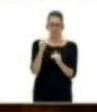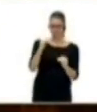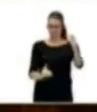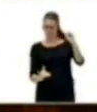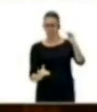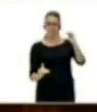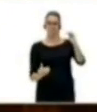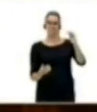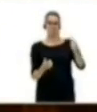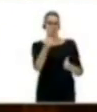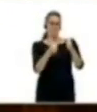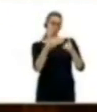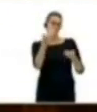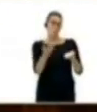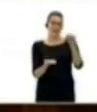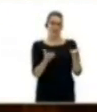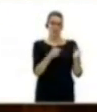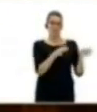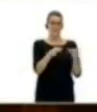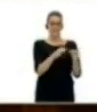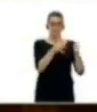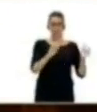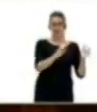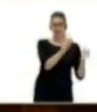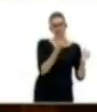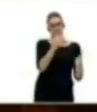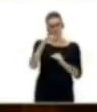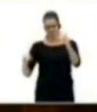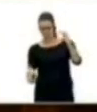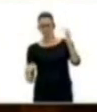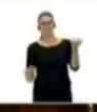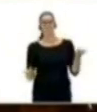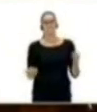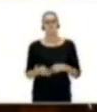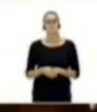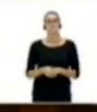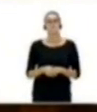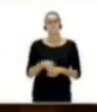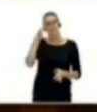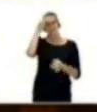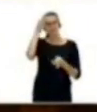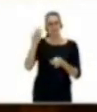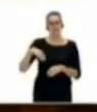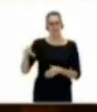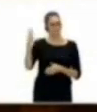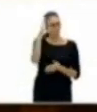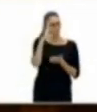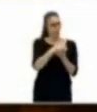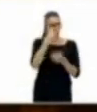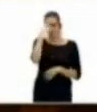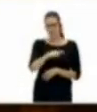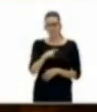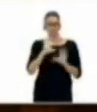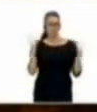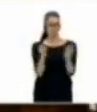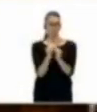capitalinas, sino más bien todo lo contrario. Los datos ya los sabemos todos. En resumen, no es lógico ni